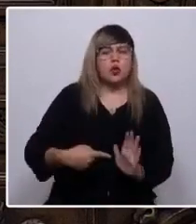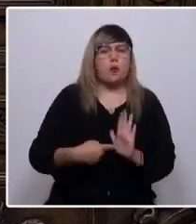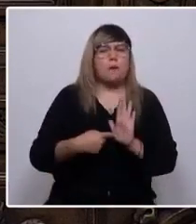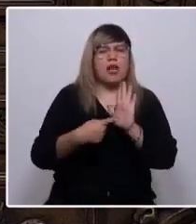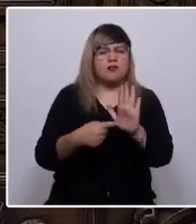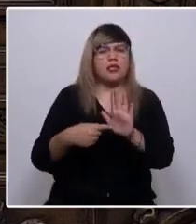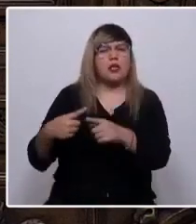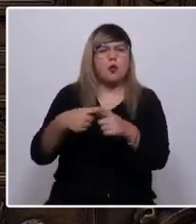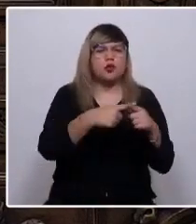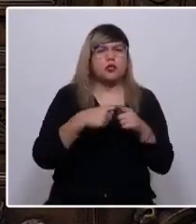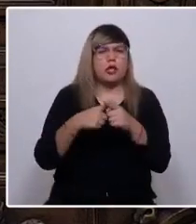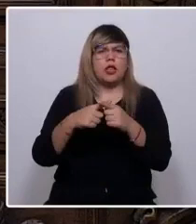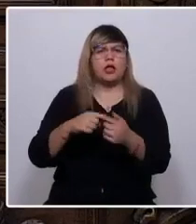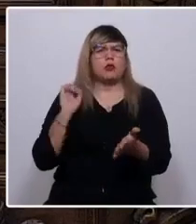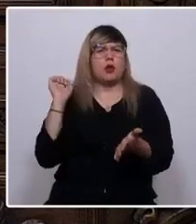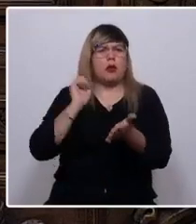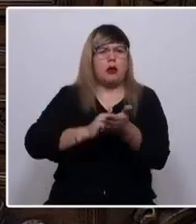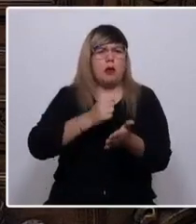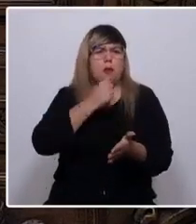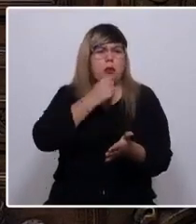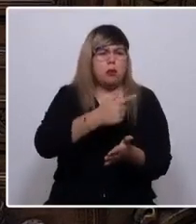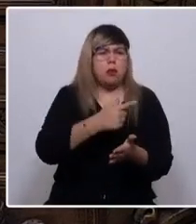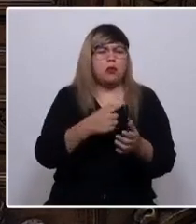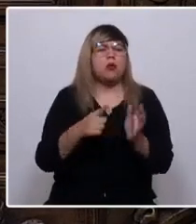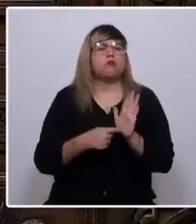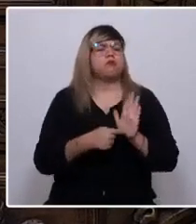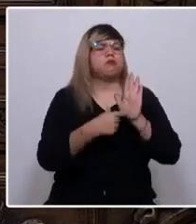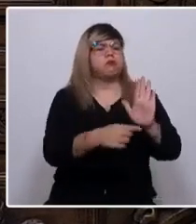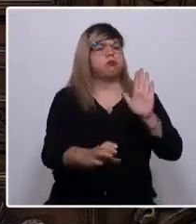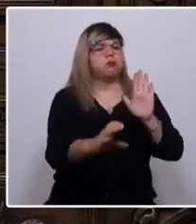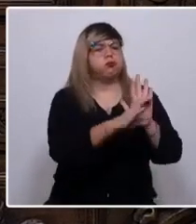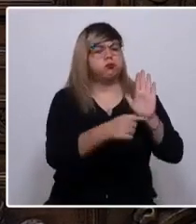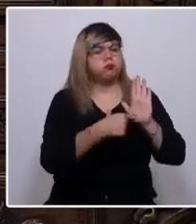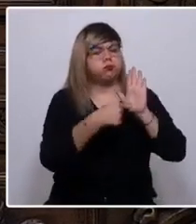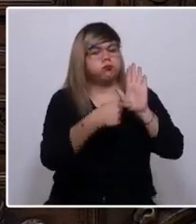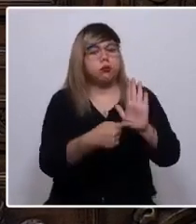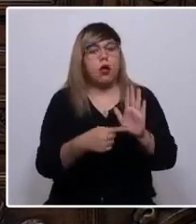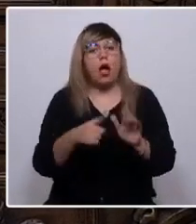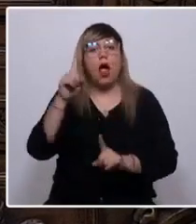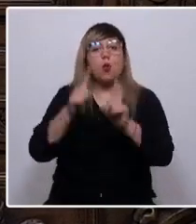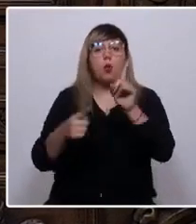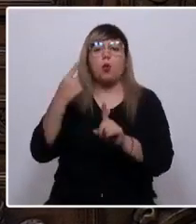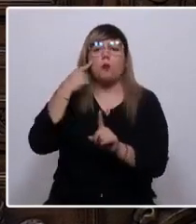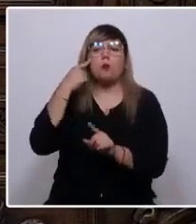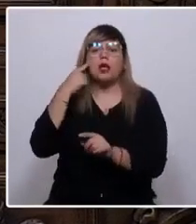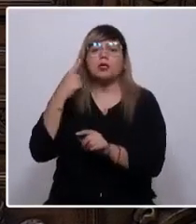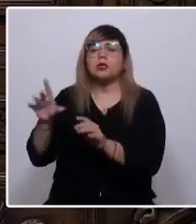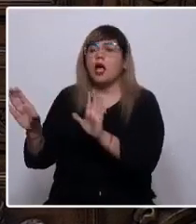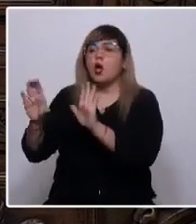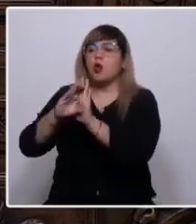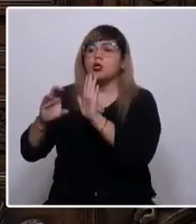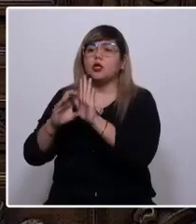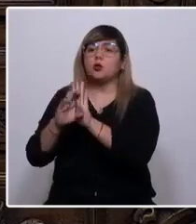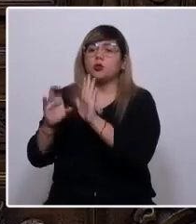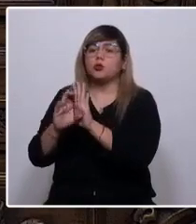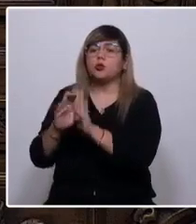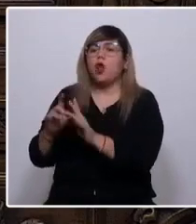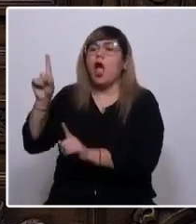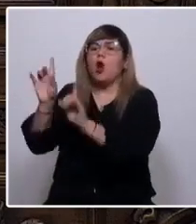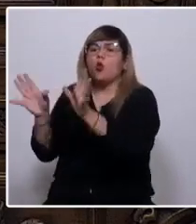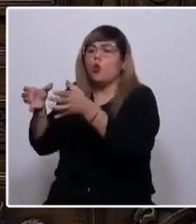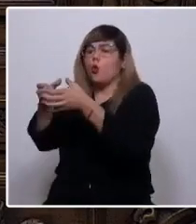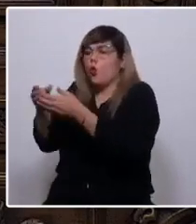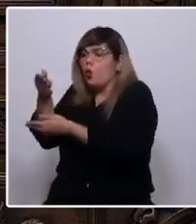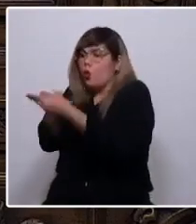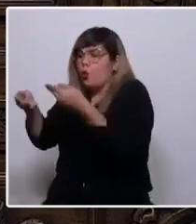nuestra sociedad. Este no es un lugar para los que creen que una Constitución es un botín de unos pocos, como la que hoy nos rige. Tampoco es